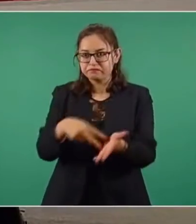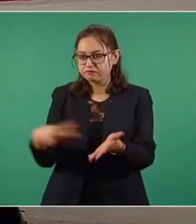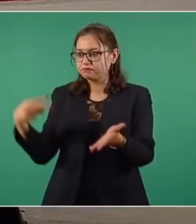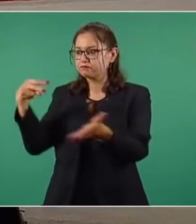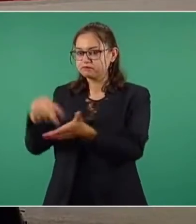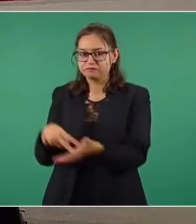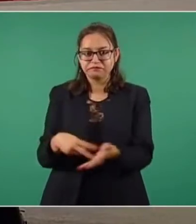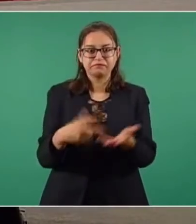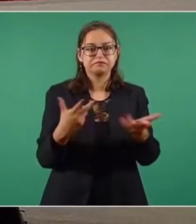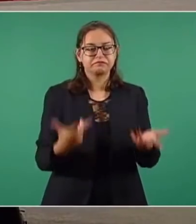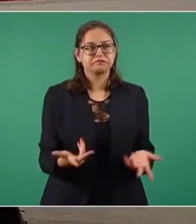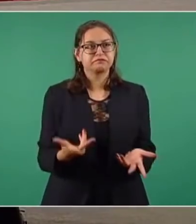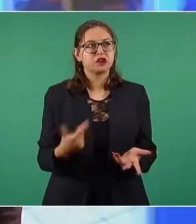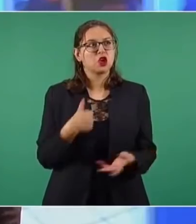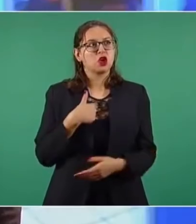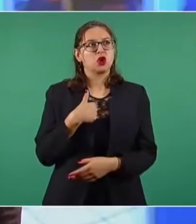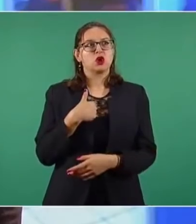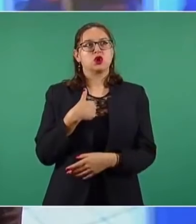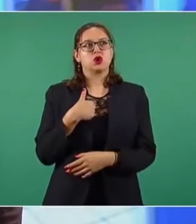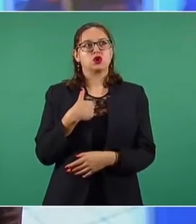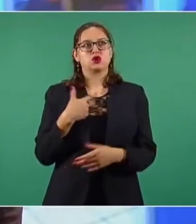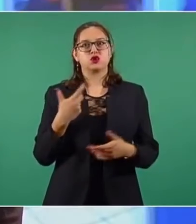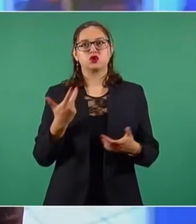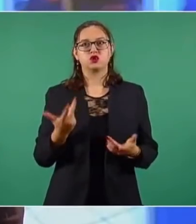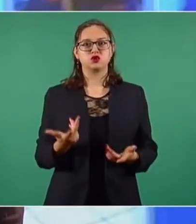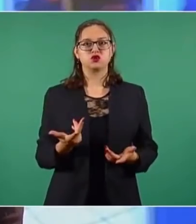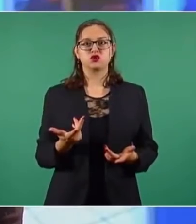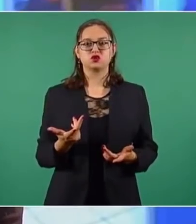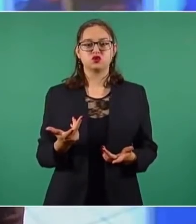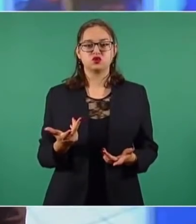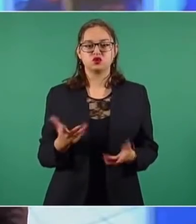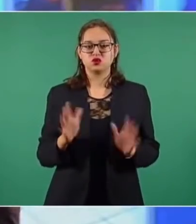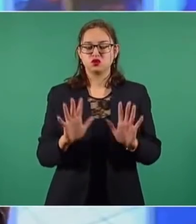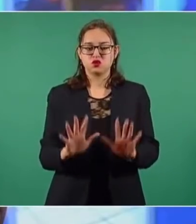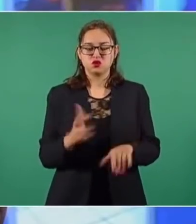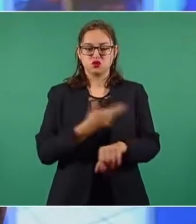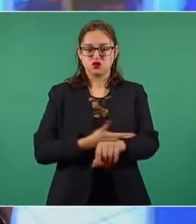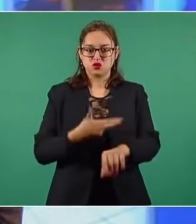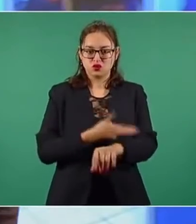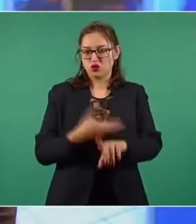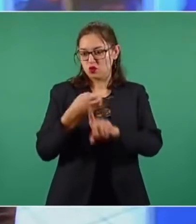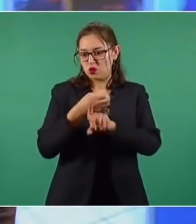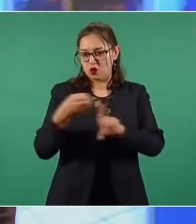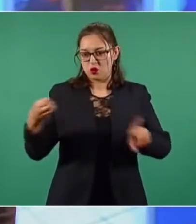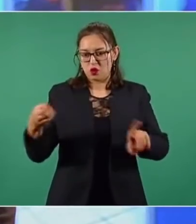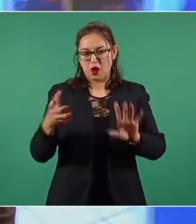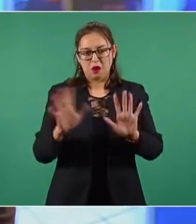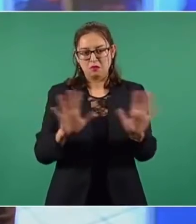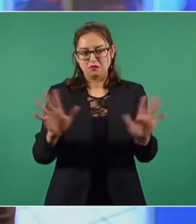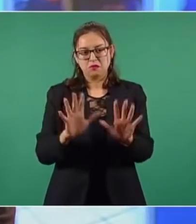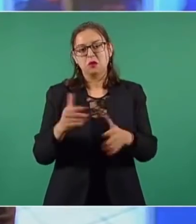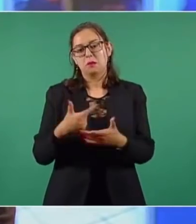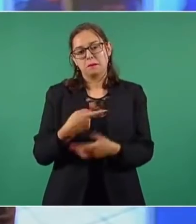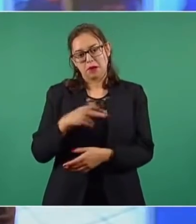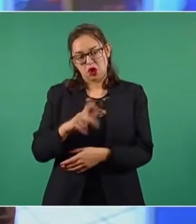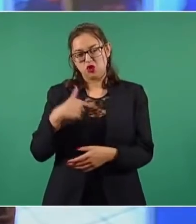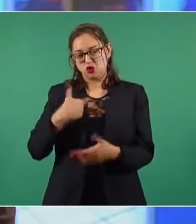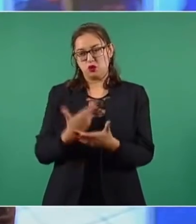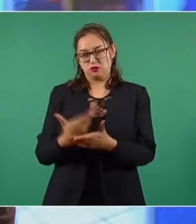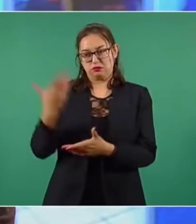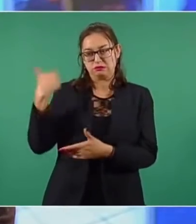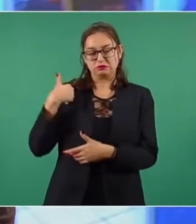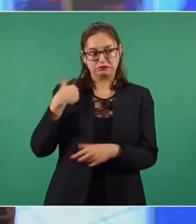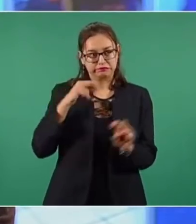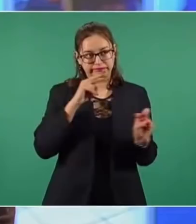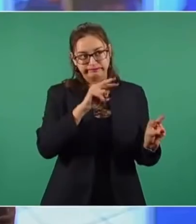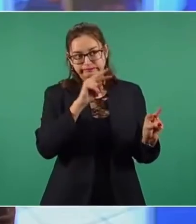hasta cierto punto afectar a la cuestión de su organización. He pasado, he ido alrededor de las escuelas y me da mucho gusto